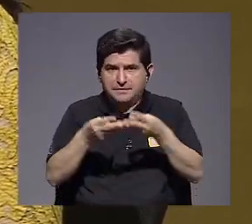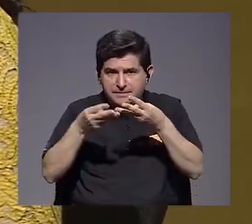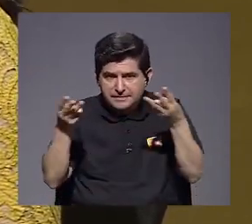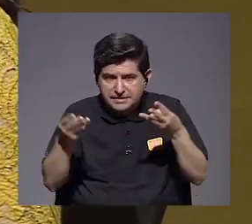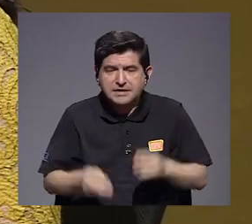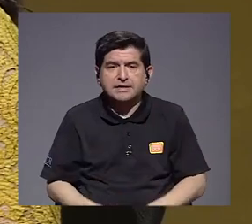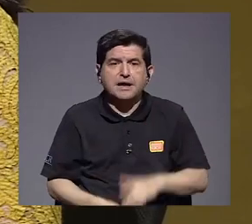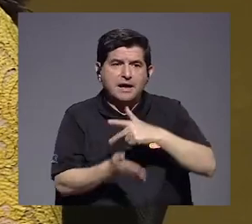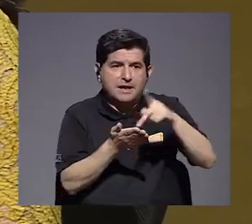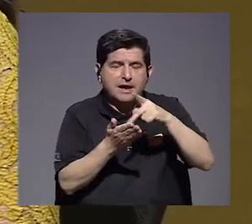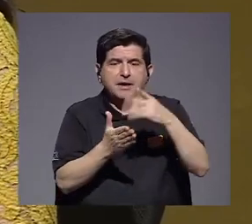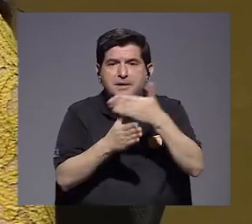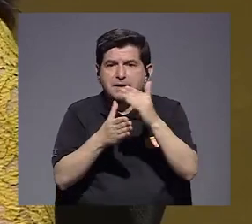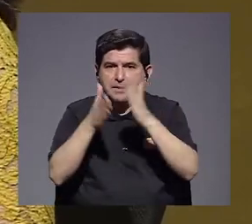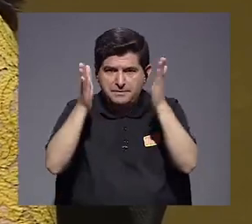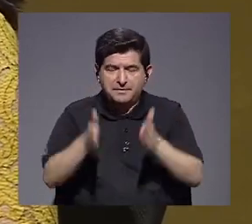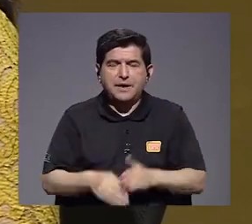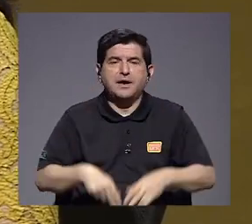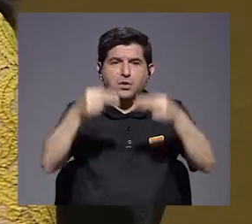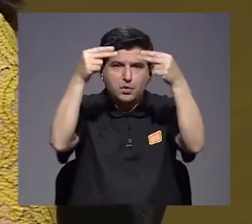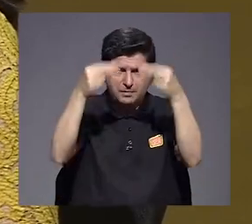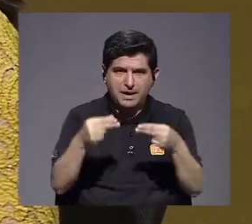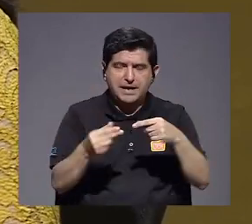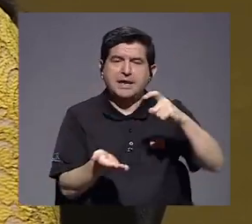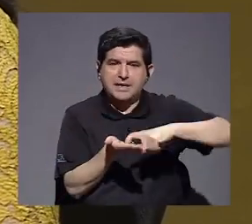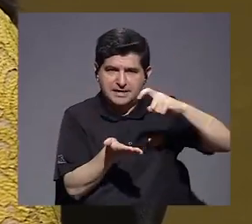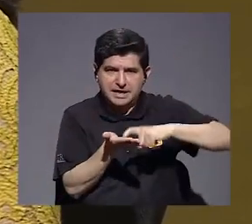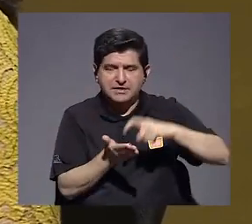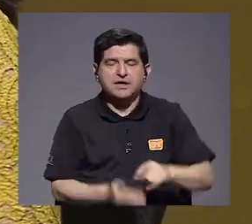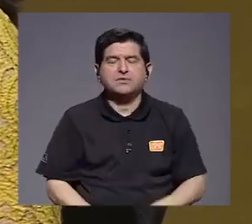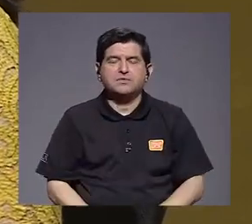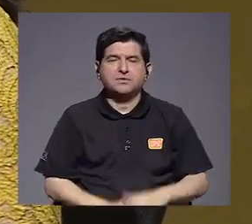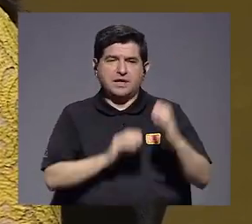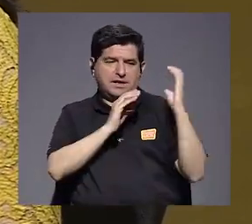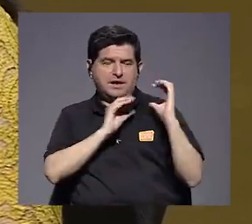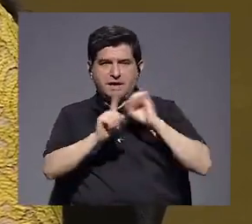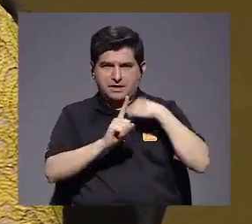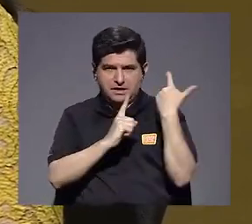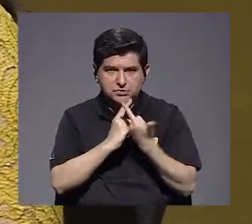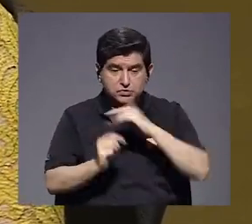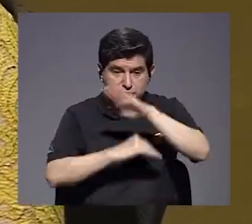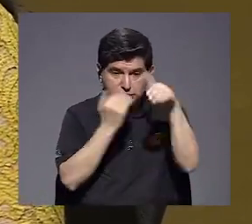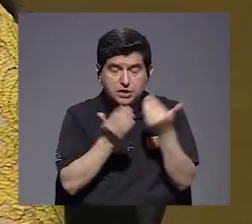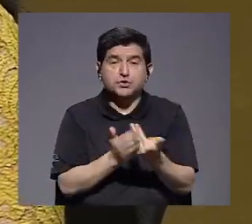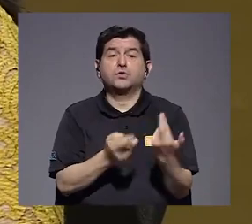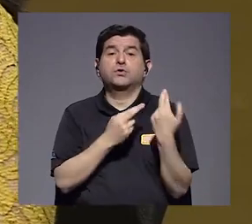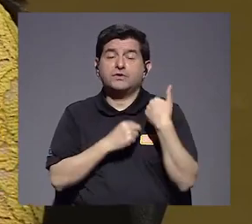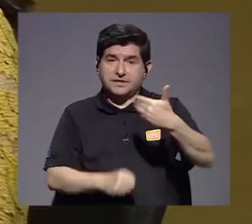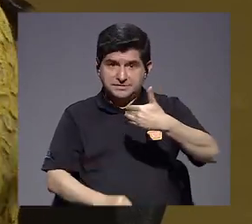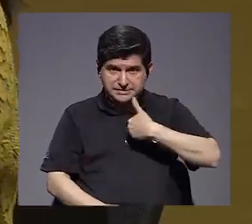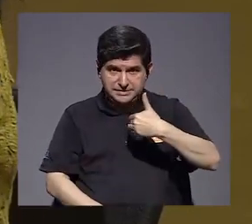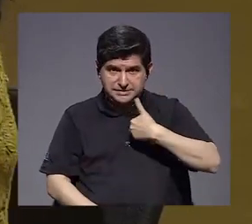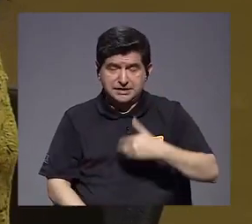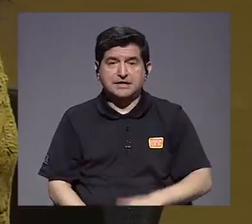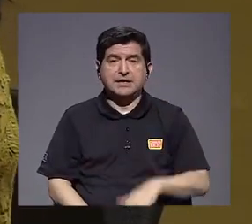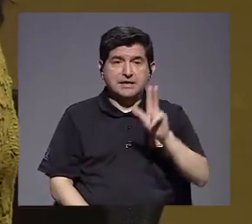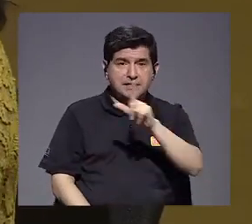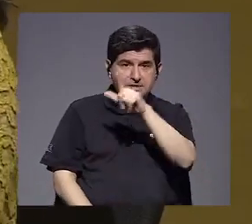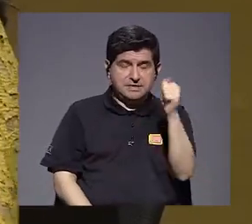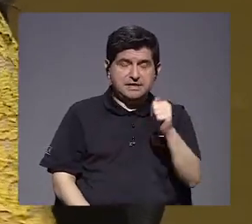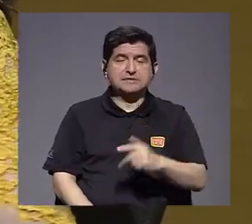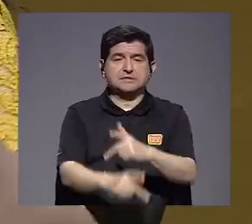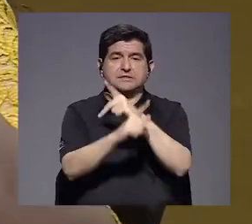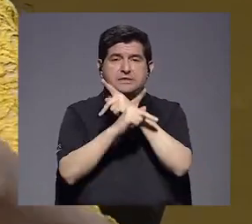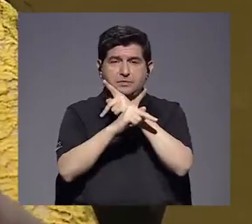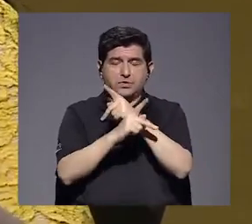frente al pago de proveedores, a la planilla, a la deuda, cargas sociales, hacer frente a todas nuestras responsabilidades y 3 meses más de